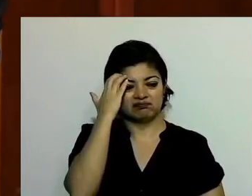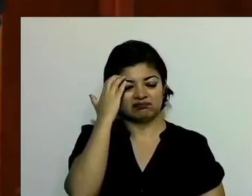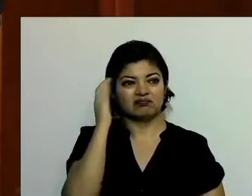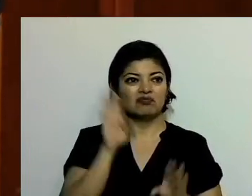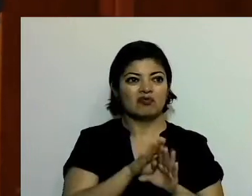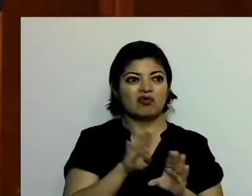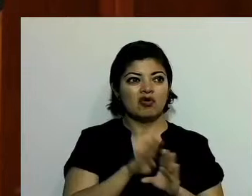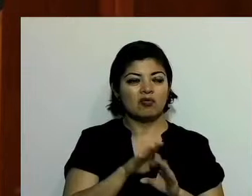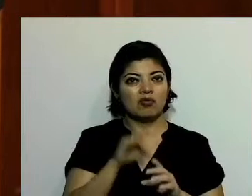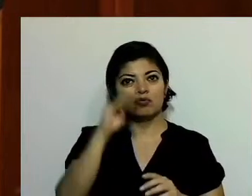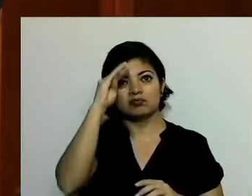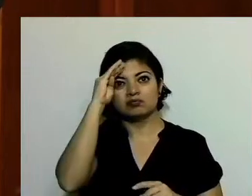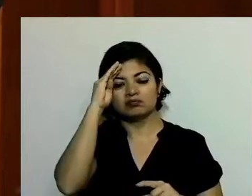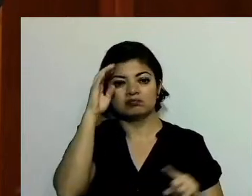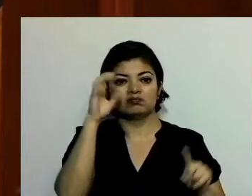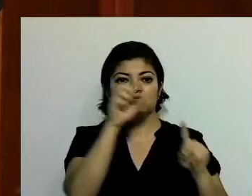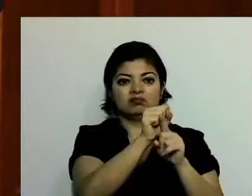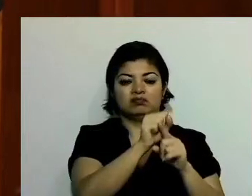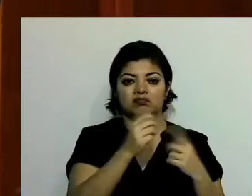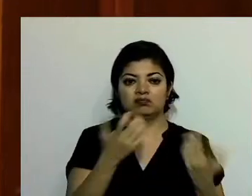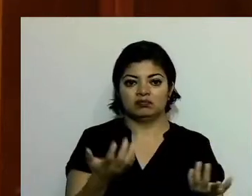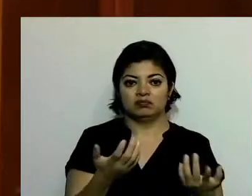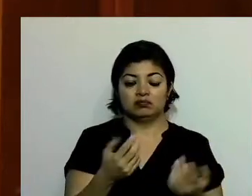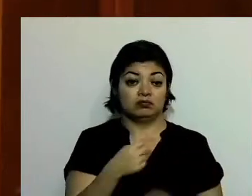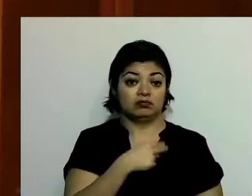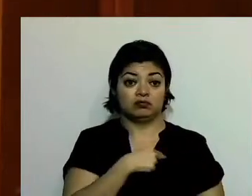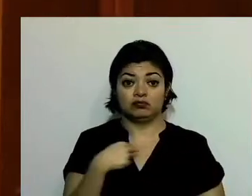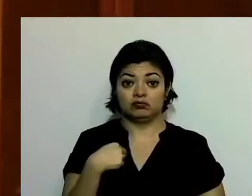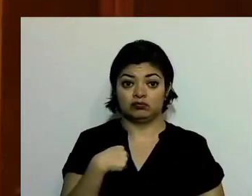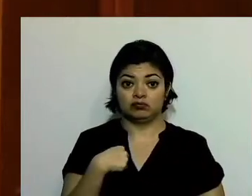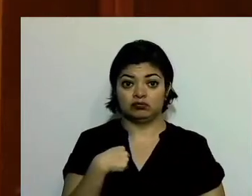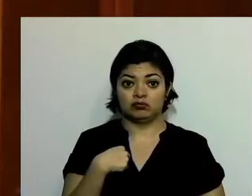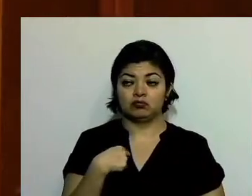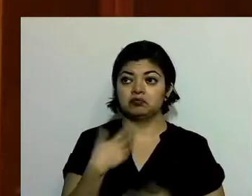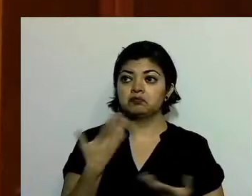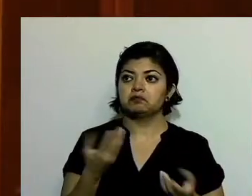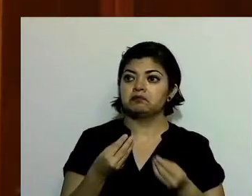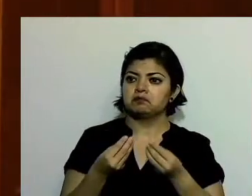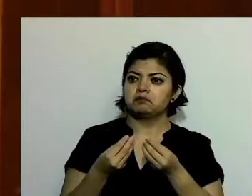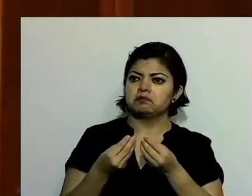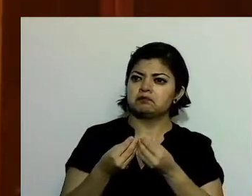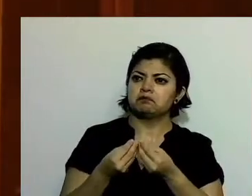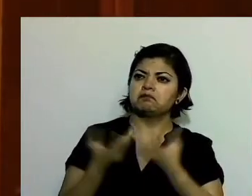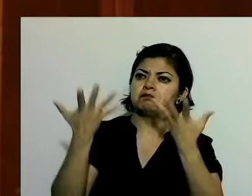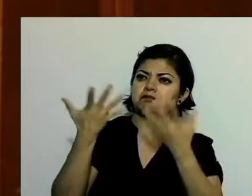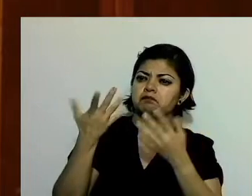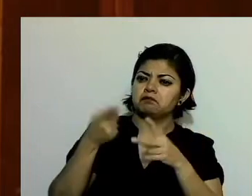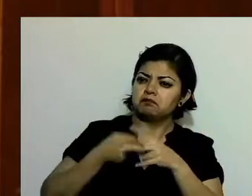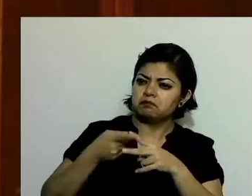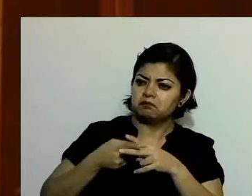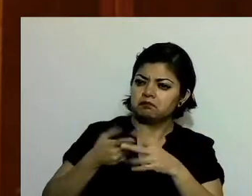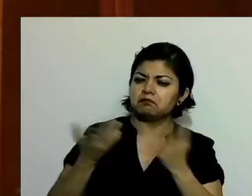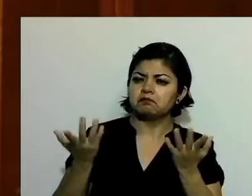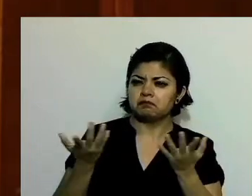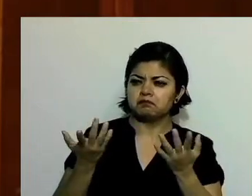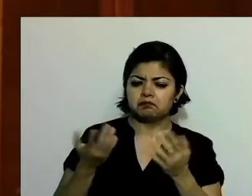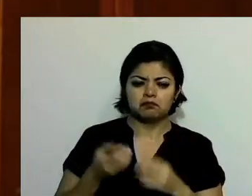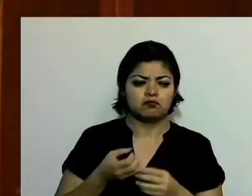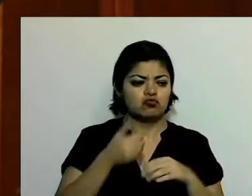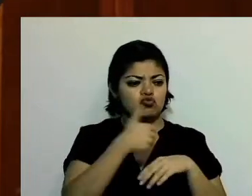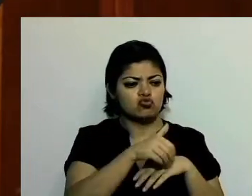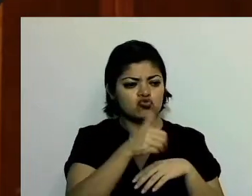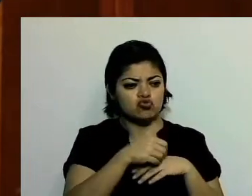Los resultados numéricos cuentan, la representación numérica cuenta